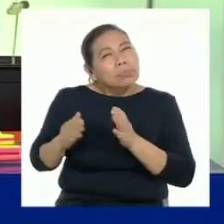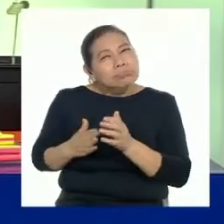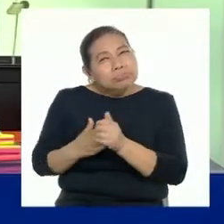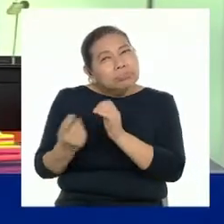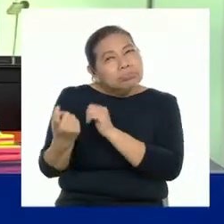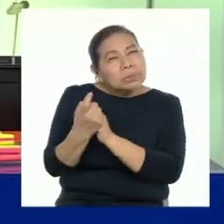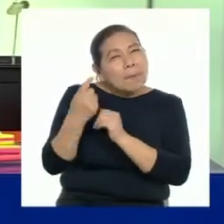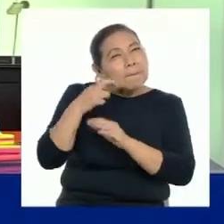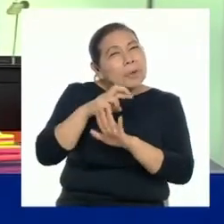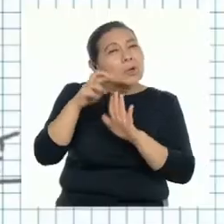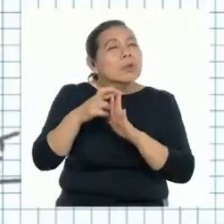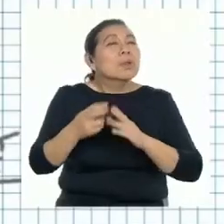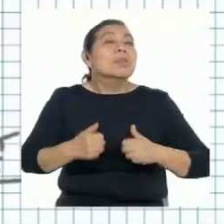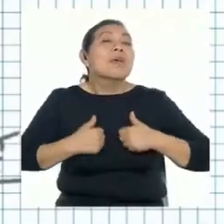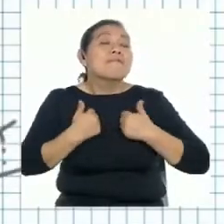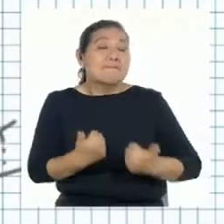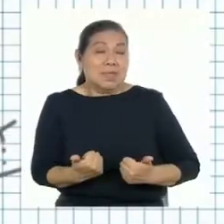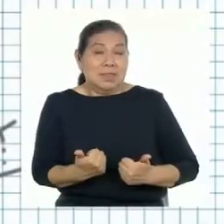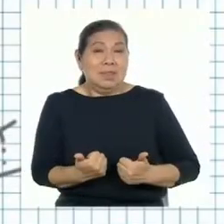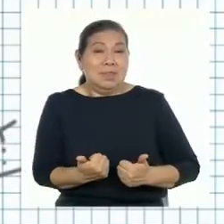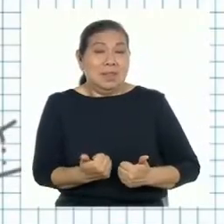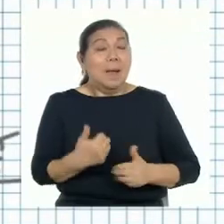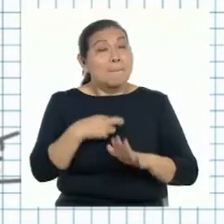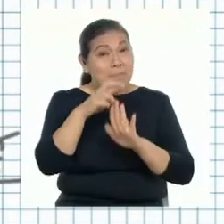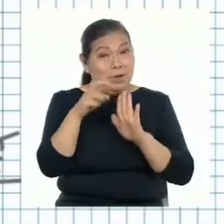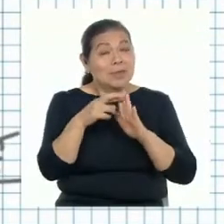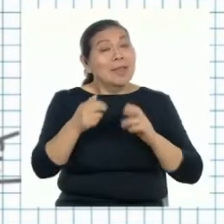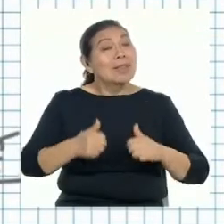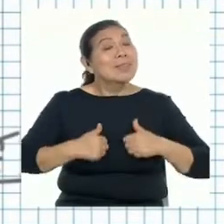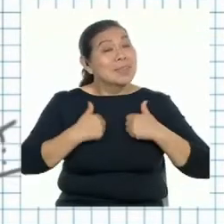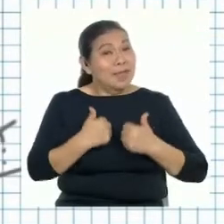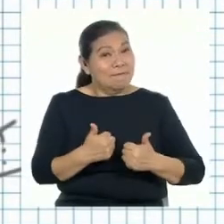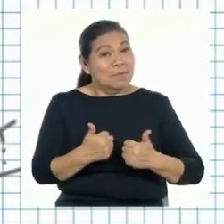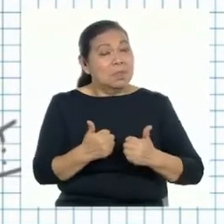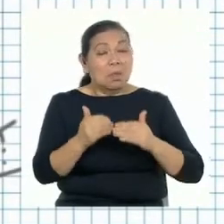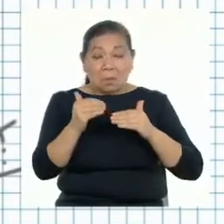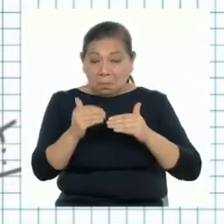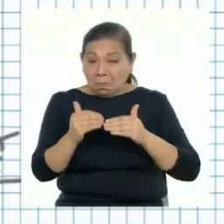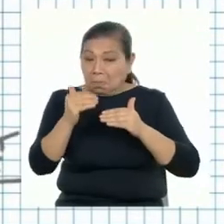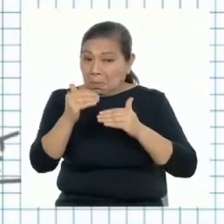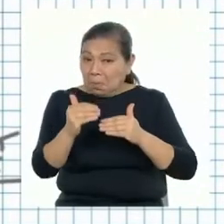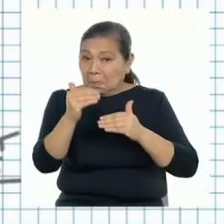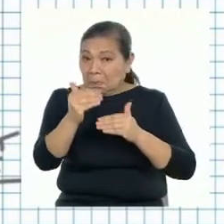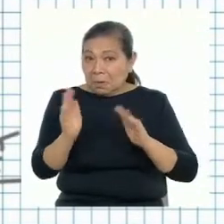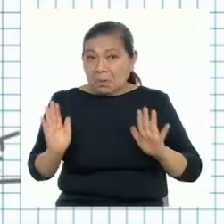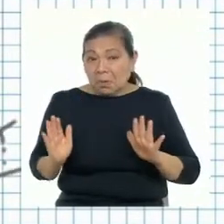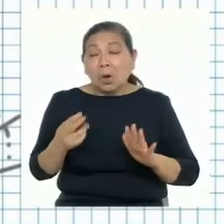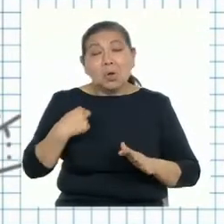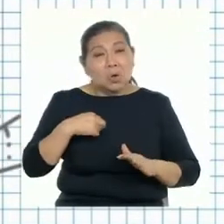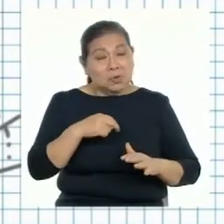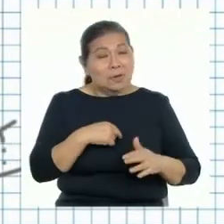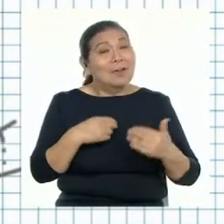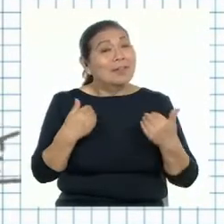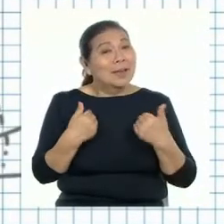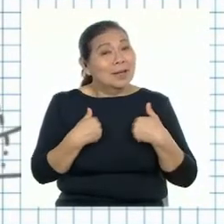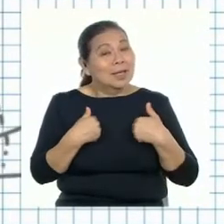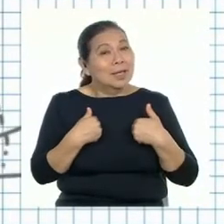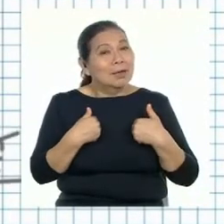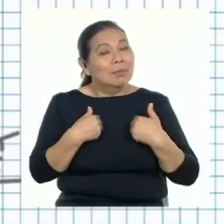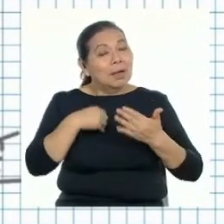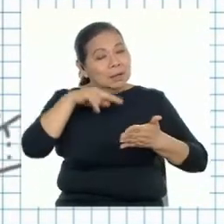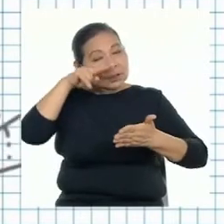monitorear mi proyecto de vida? De acuerdo a nuestro proyecto de vida, ya sea a mediano o largo plazo, nosotros tenemos que